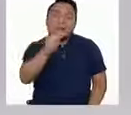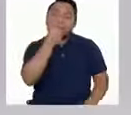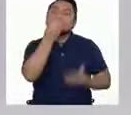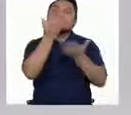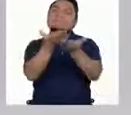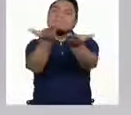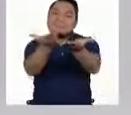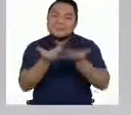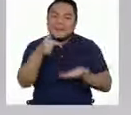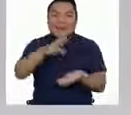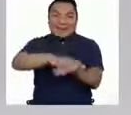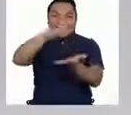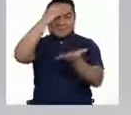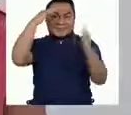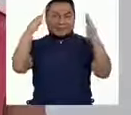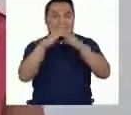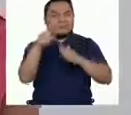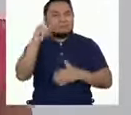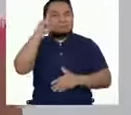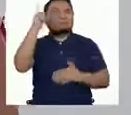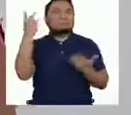¡Aprendo en casa!